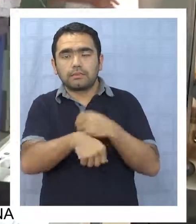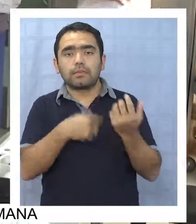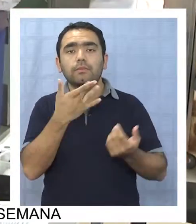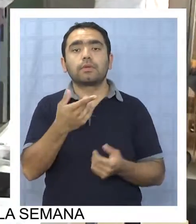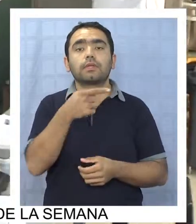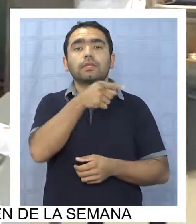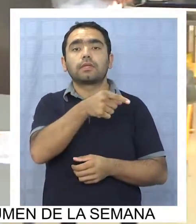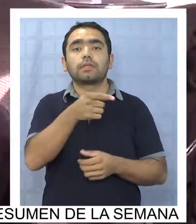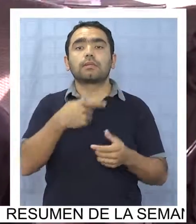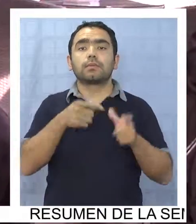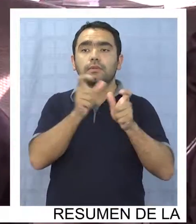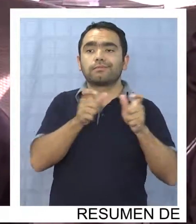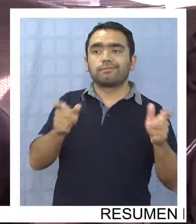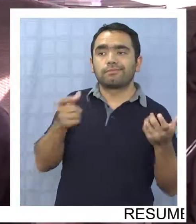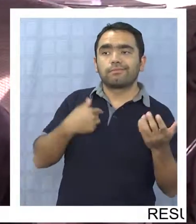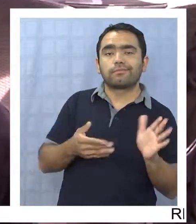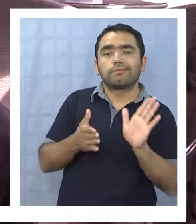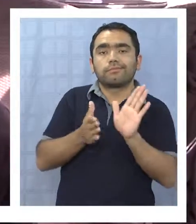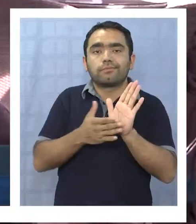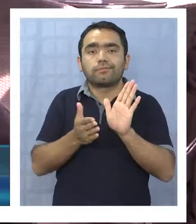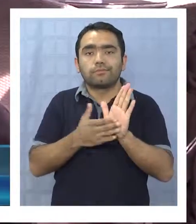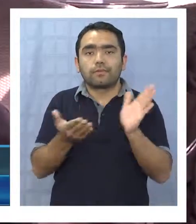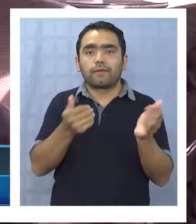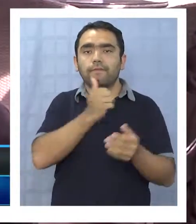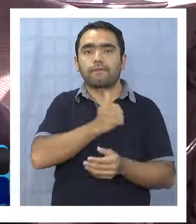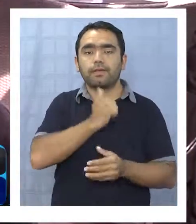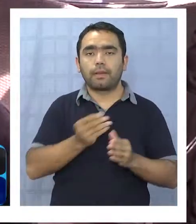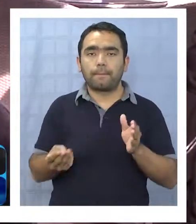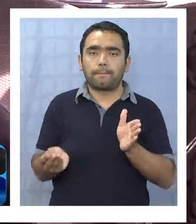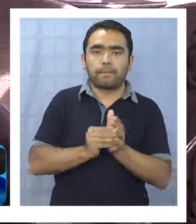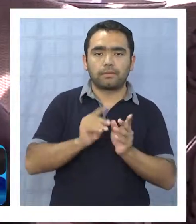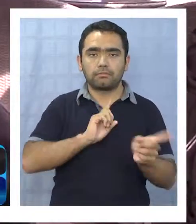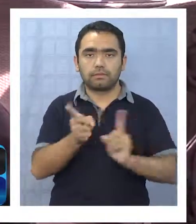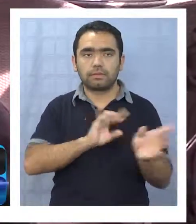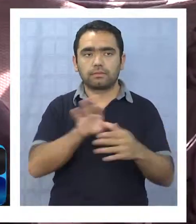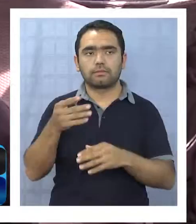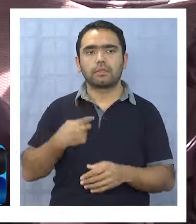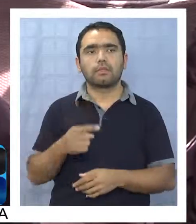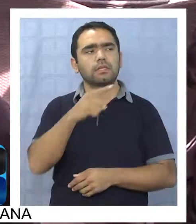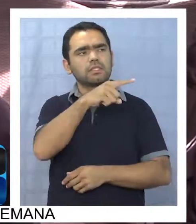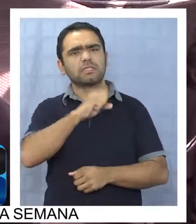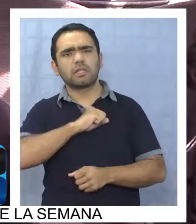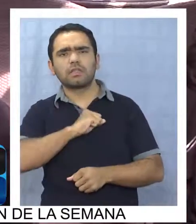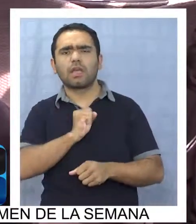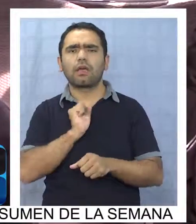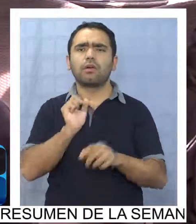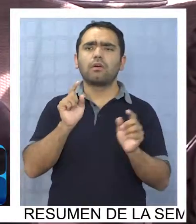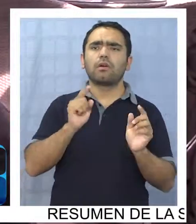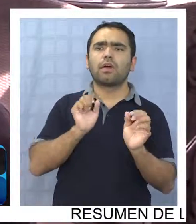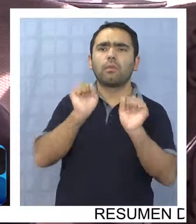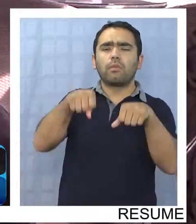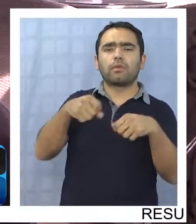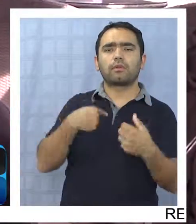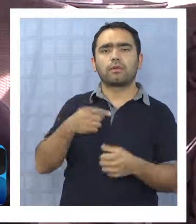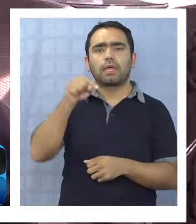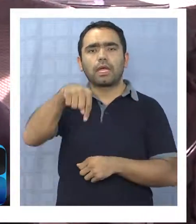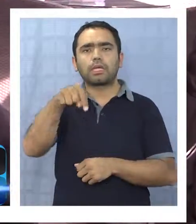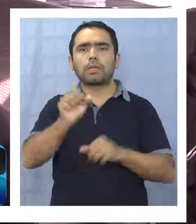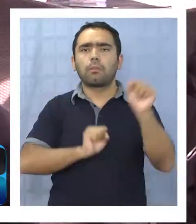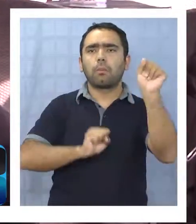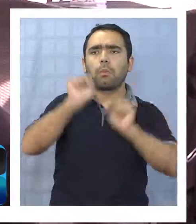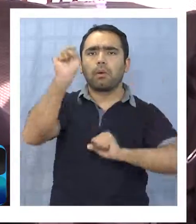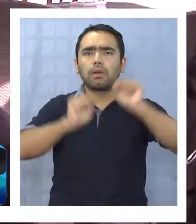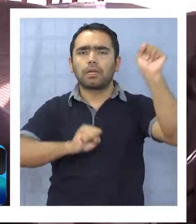desde Santiago y desgraciadamente con eco en nuestras autoridades regionales que estas medidas se toman